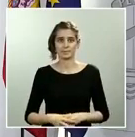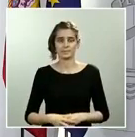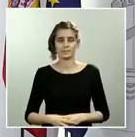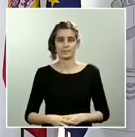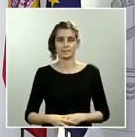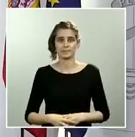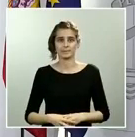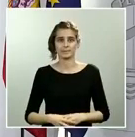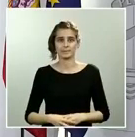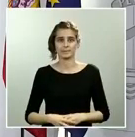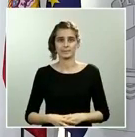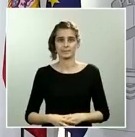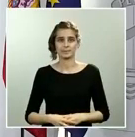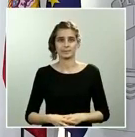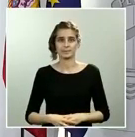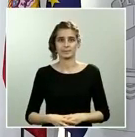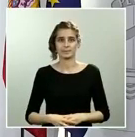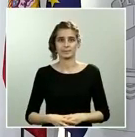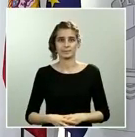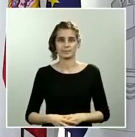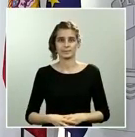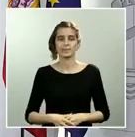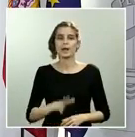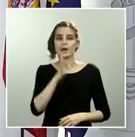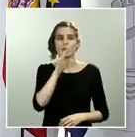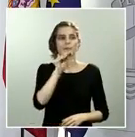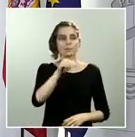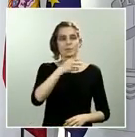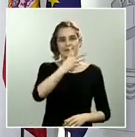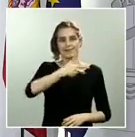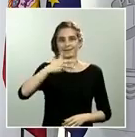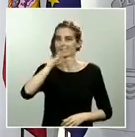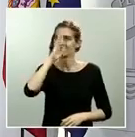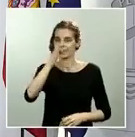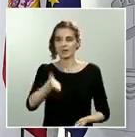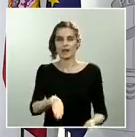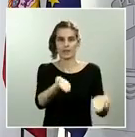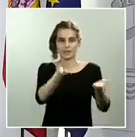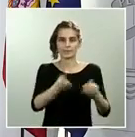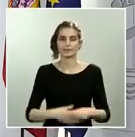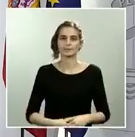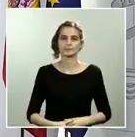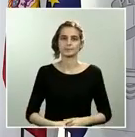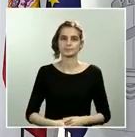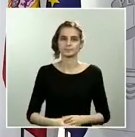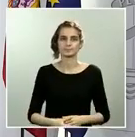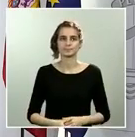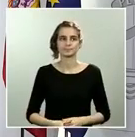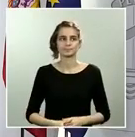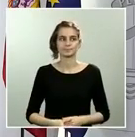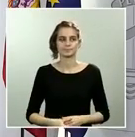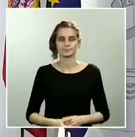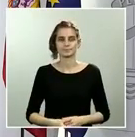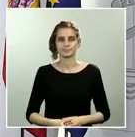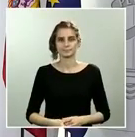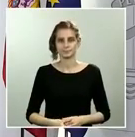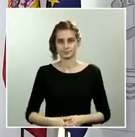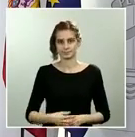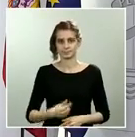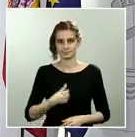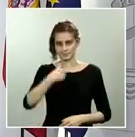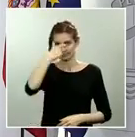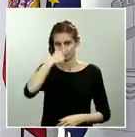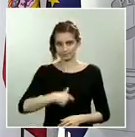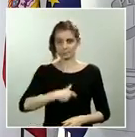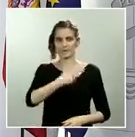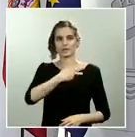Pregunta ahora Cantabria Directa. Adelante, Cantabria Directa. José Luis López, Cantabria Directa. Buenas tardes, ministra. Me sumo en